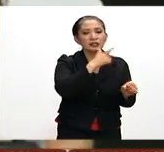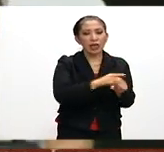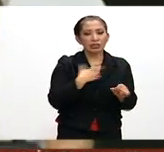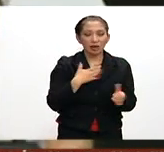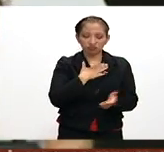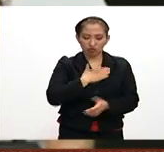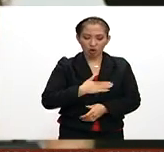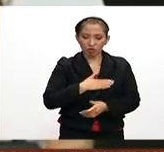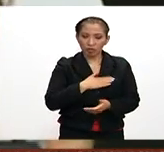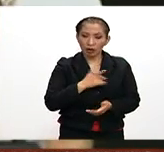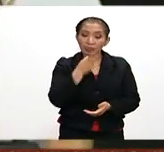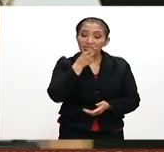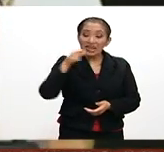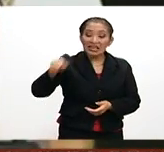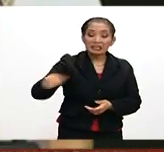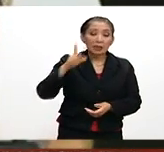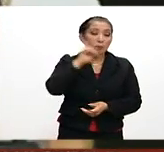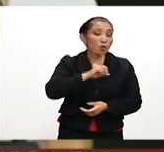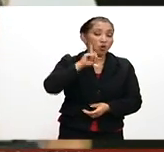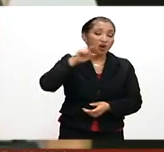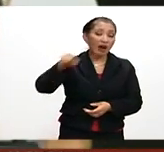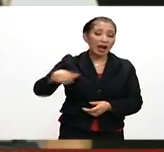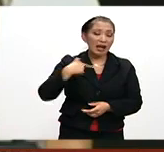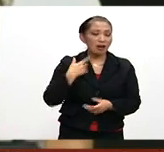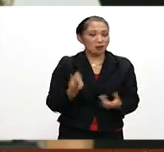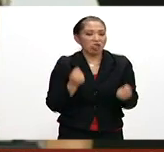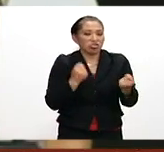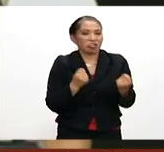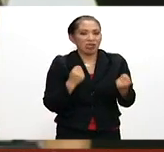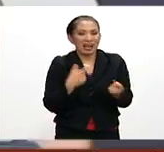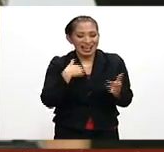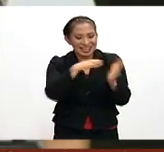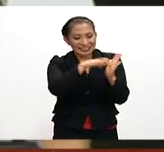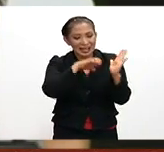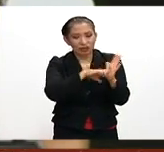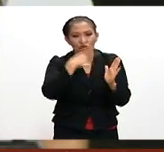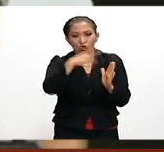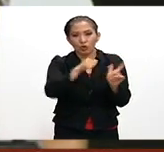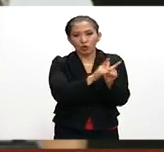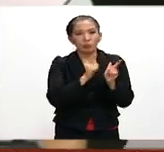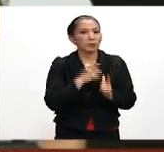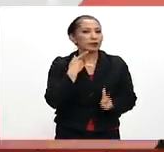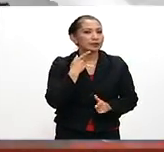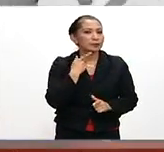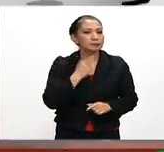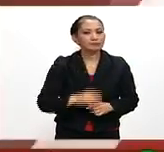Honestidad y Justicia explicó que Sánchez Galicia contravino lo dispuesto en los estatutos del partido.